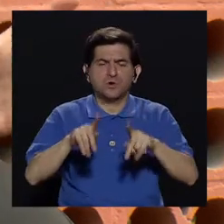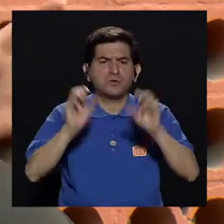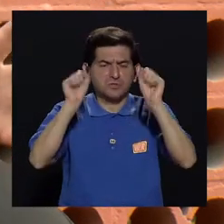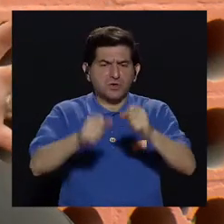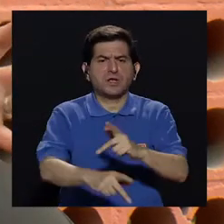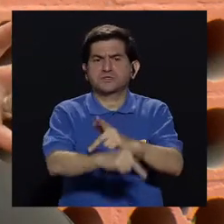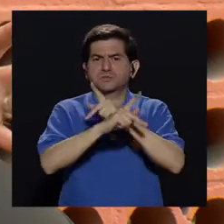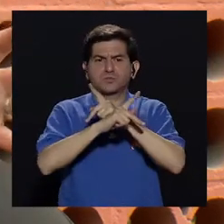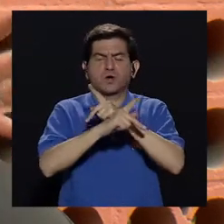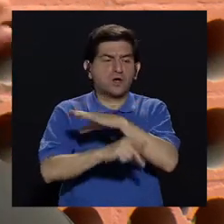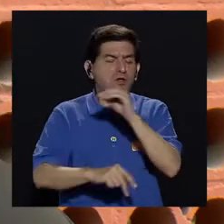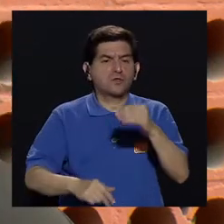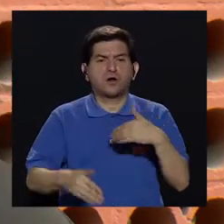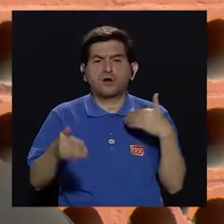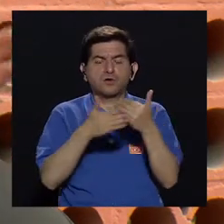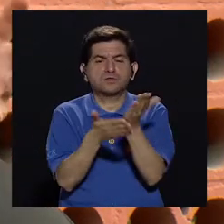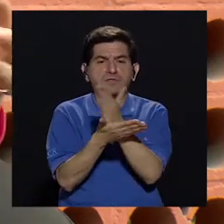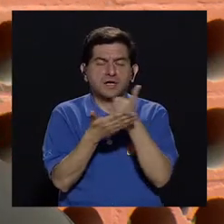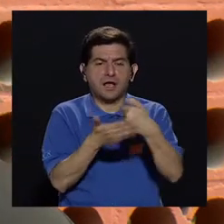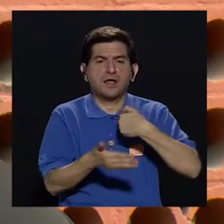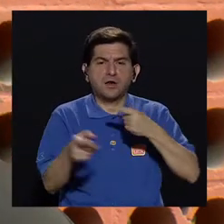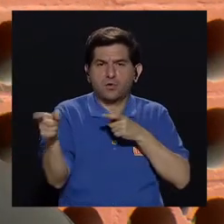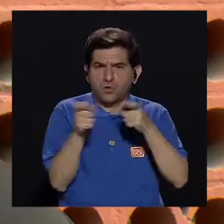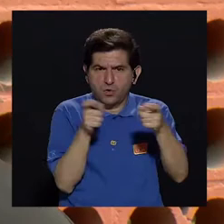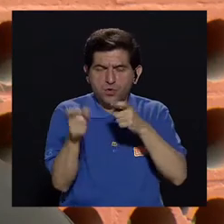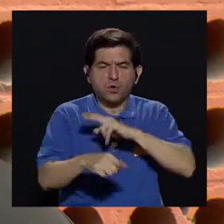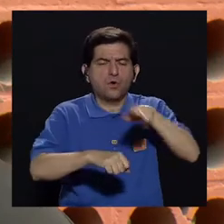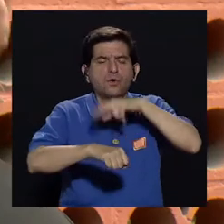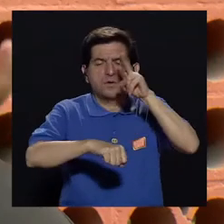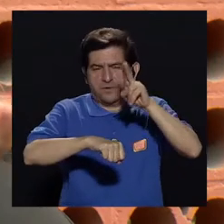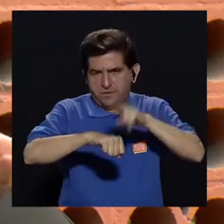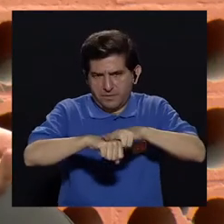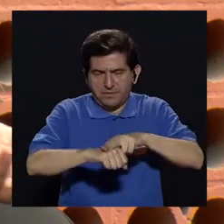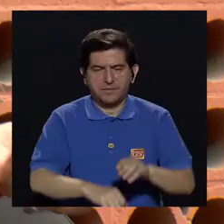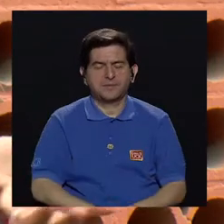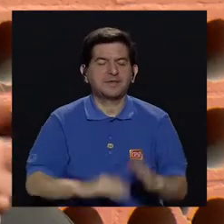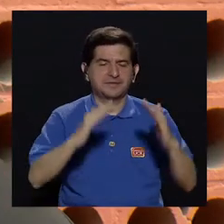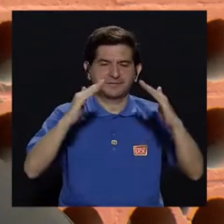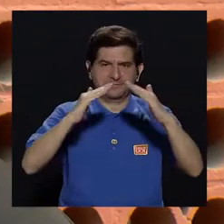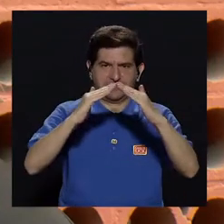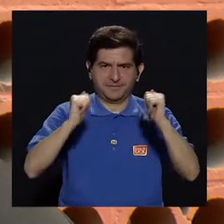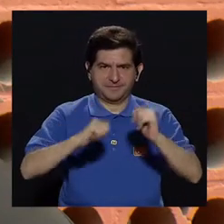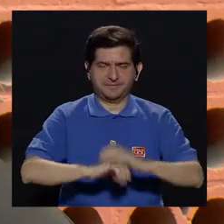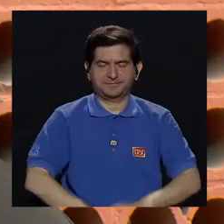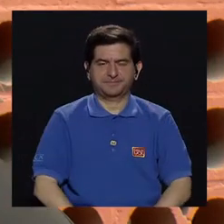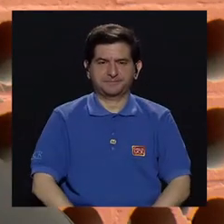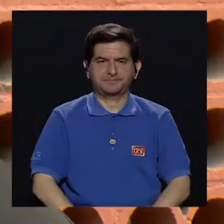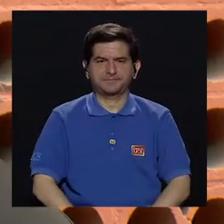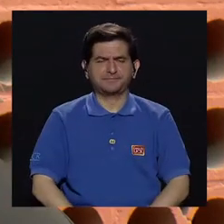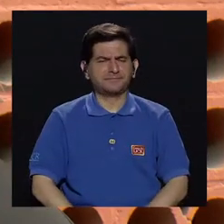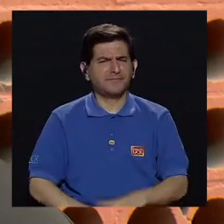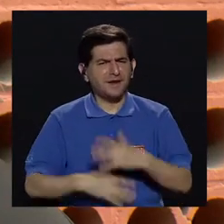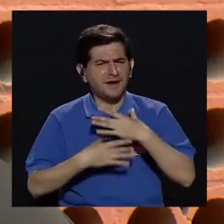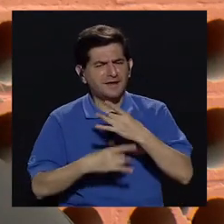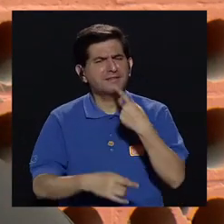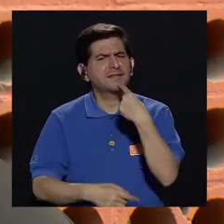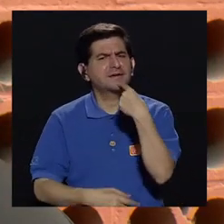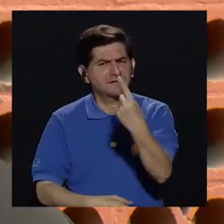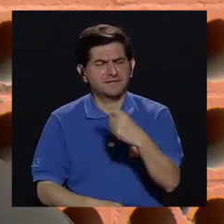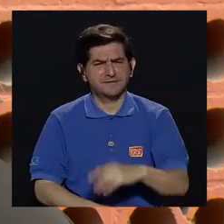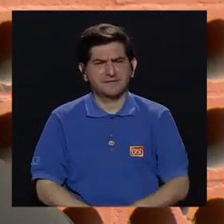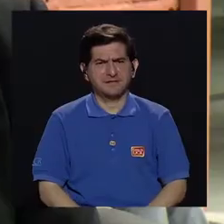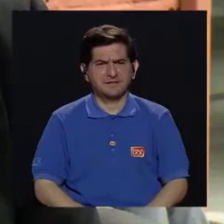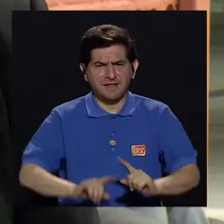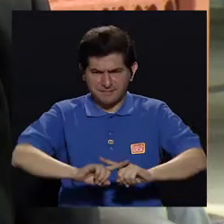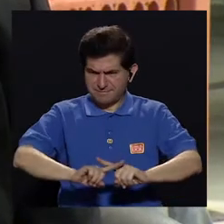las personas que me pueden proteger o cerca de algo que yo tengo control, que generalmente se convierte en el hogar. Me llama la atención eso que